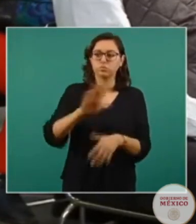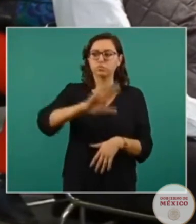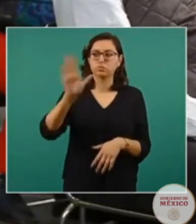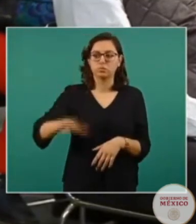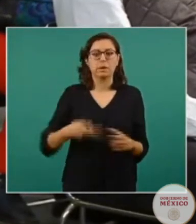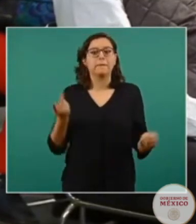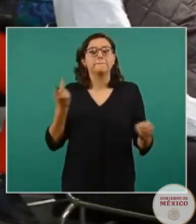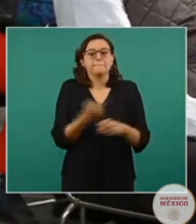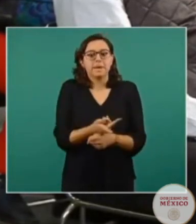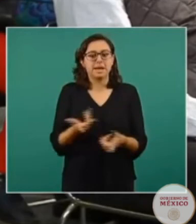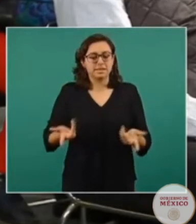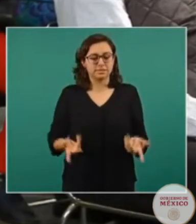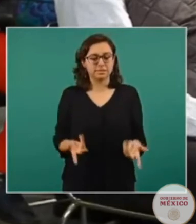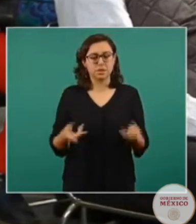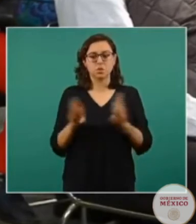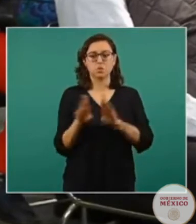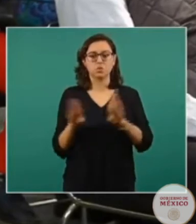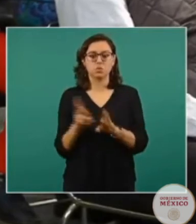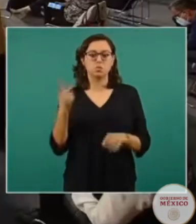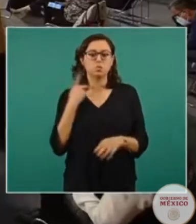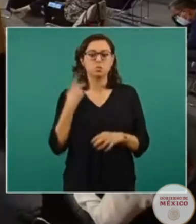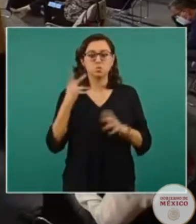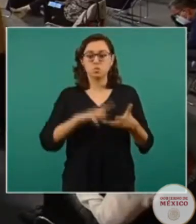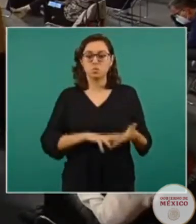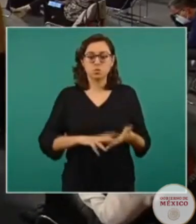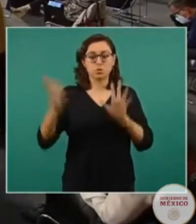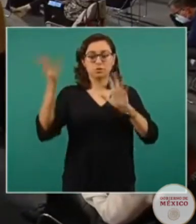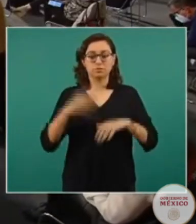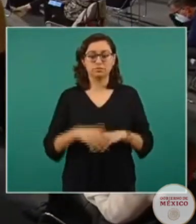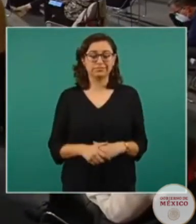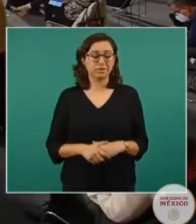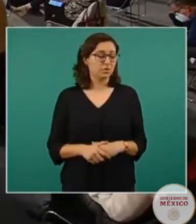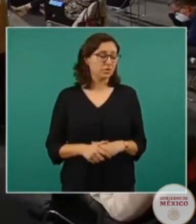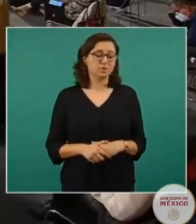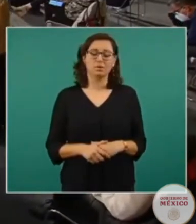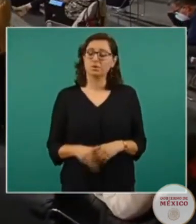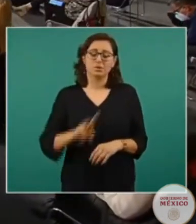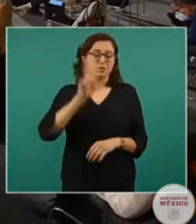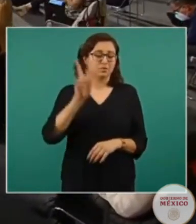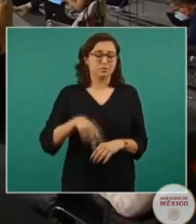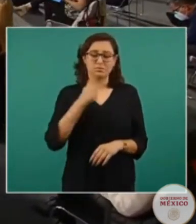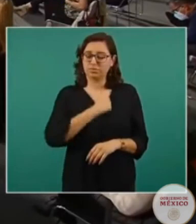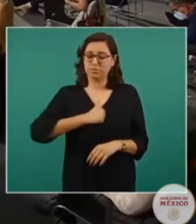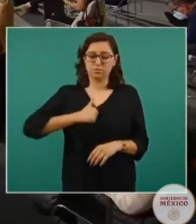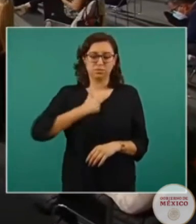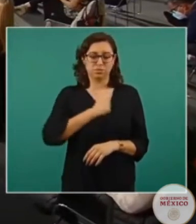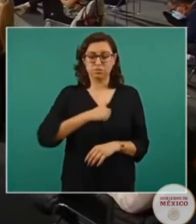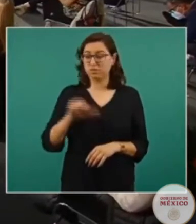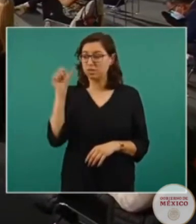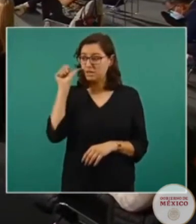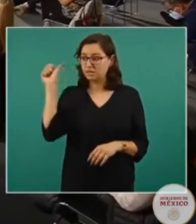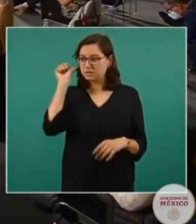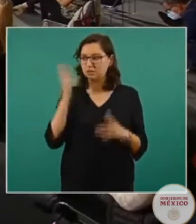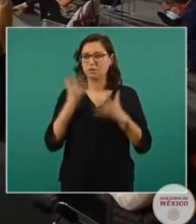se va a hacer en este asunto de la violencia política. Pues es muy lamentable lo de ayer también de esta